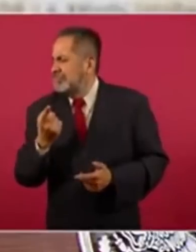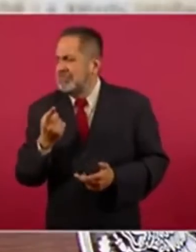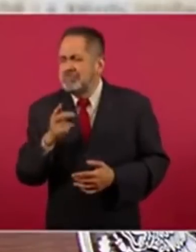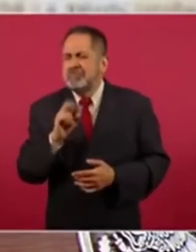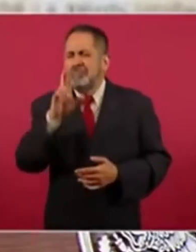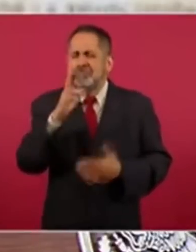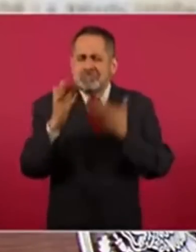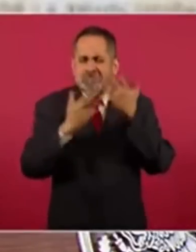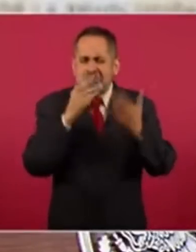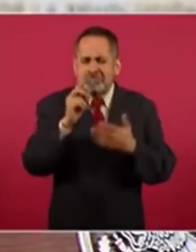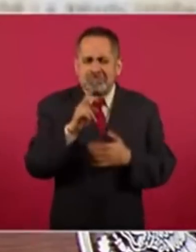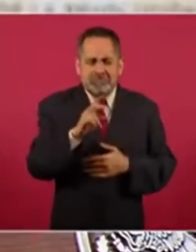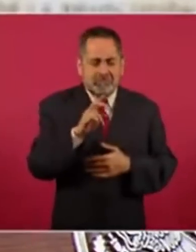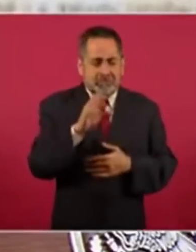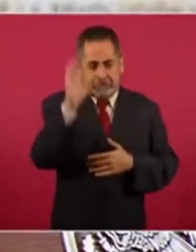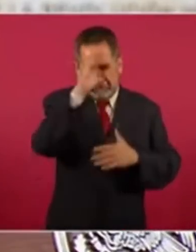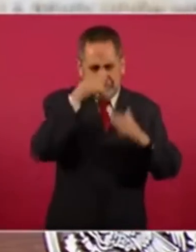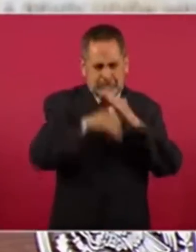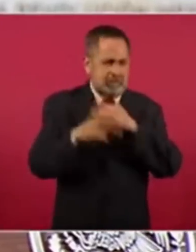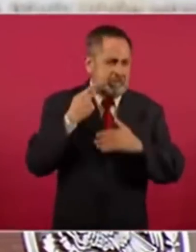Ciencia política. Ciencia política.